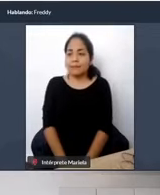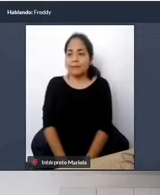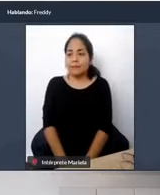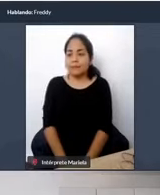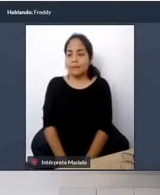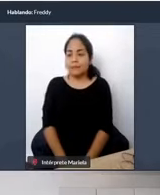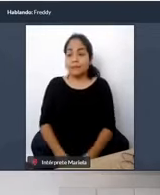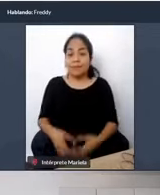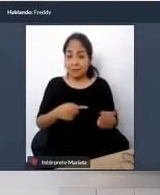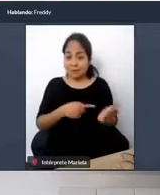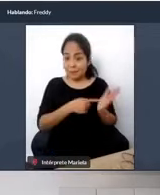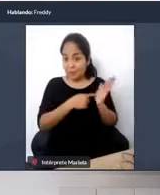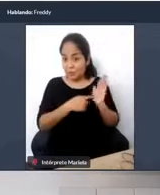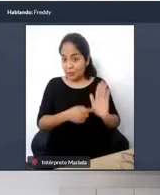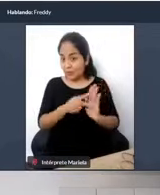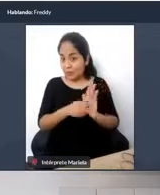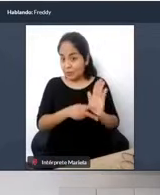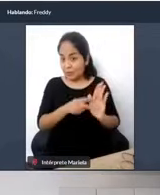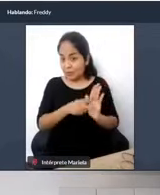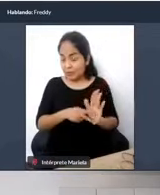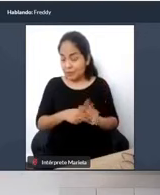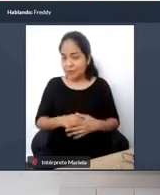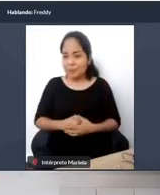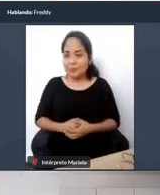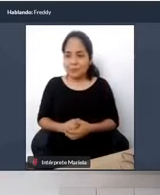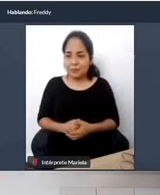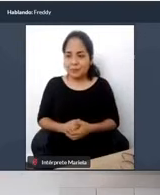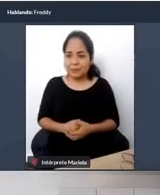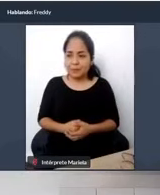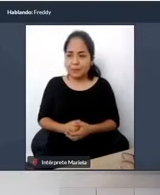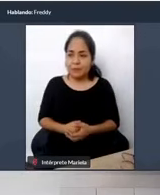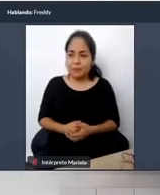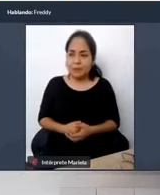posible de nuestro área de sistemas